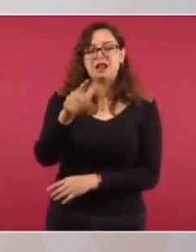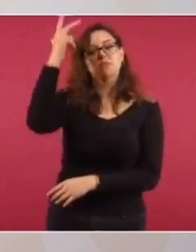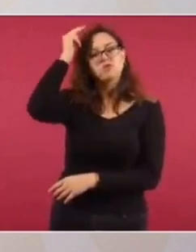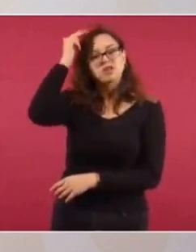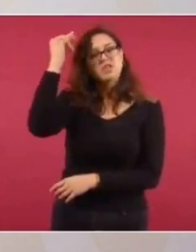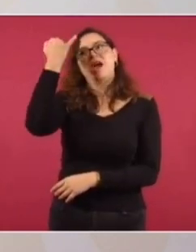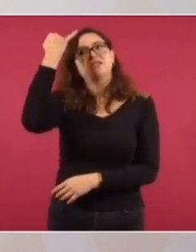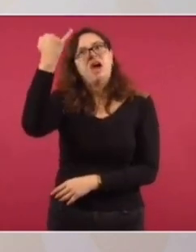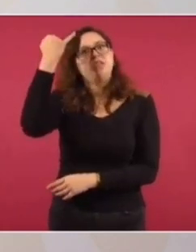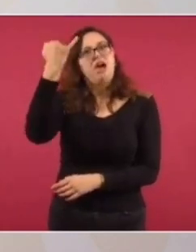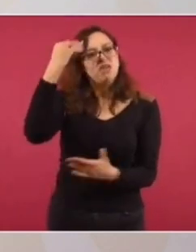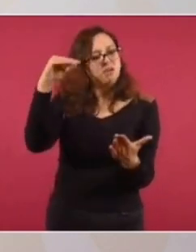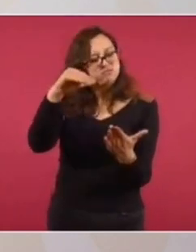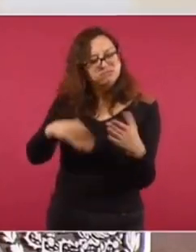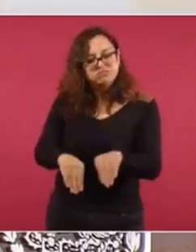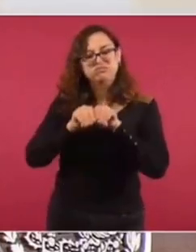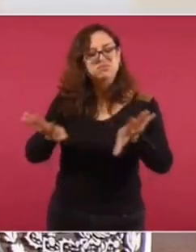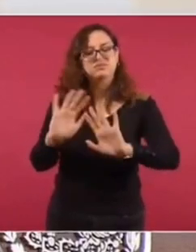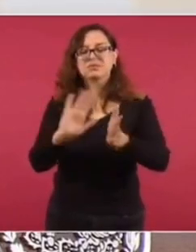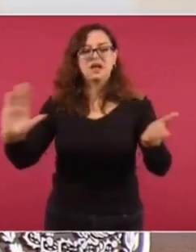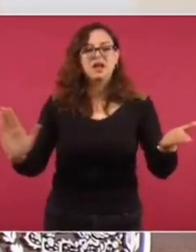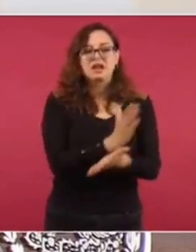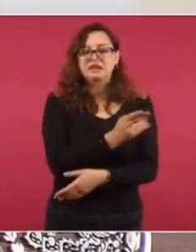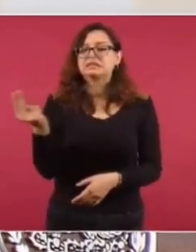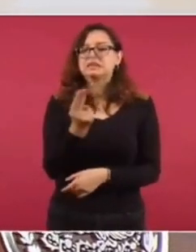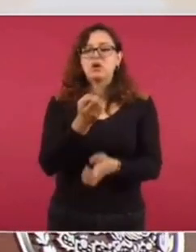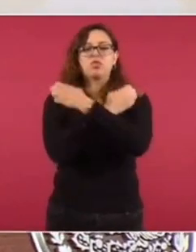que la educación sea científica